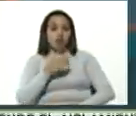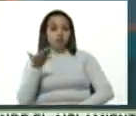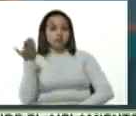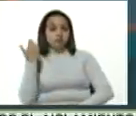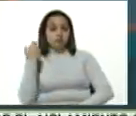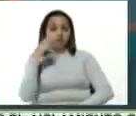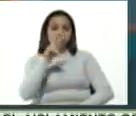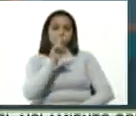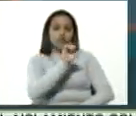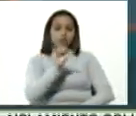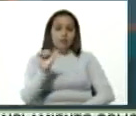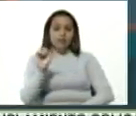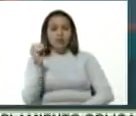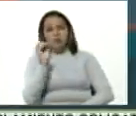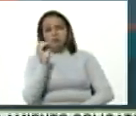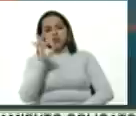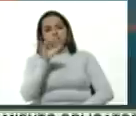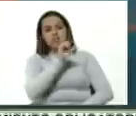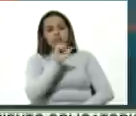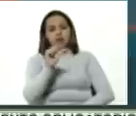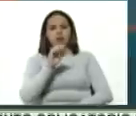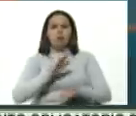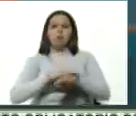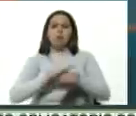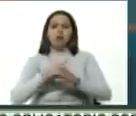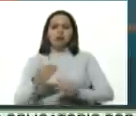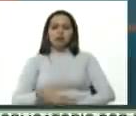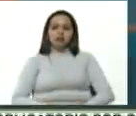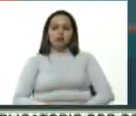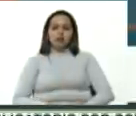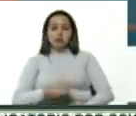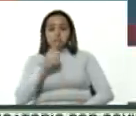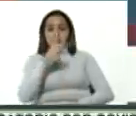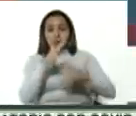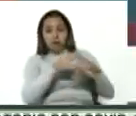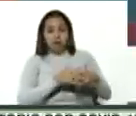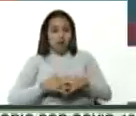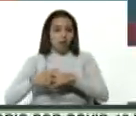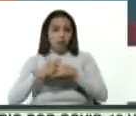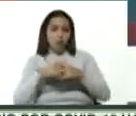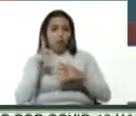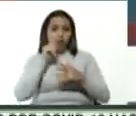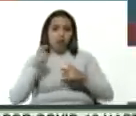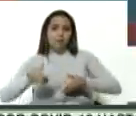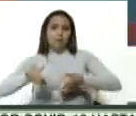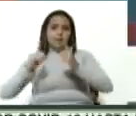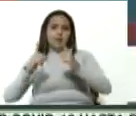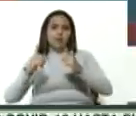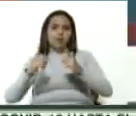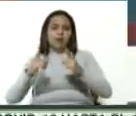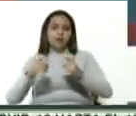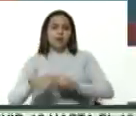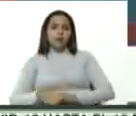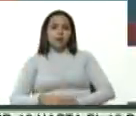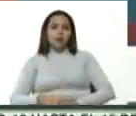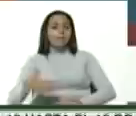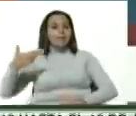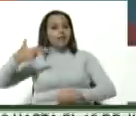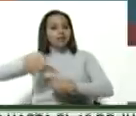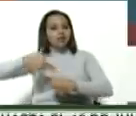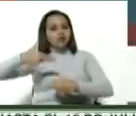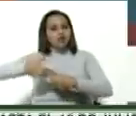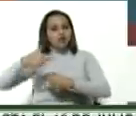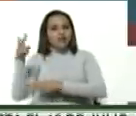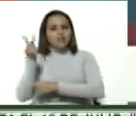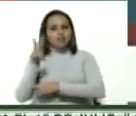dos semanas, tres semanas. ¿Por qué? Porque han impedido la exportación del petróleo venezolano, la han dificultado